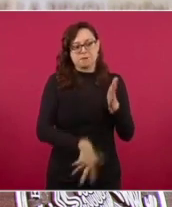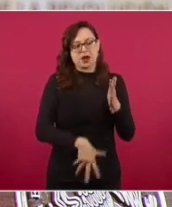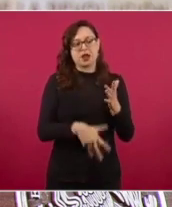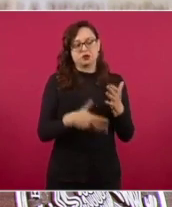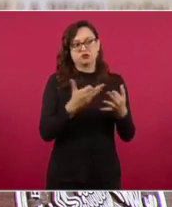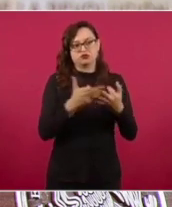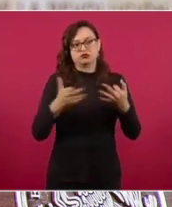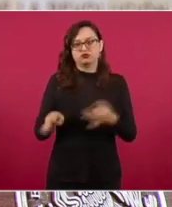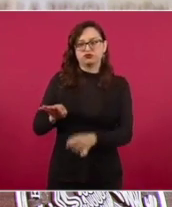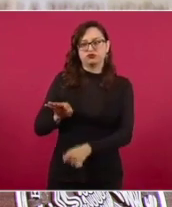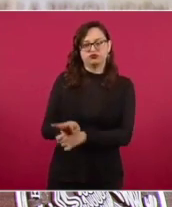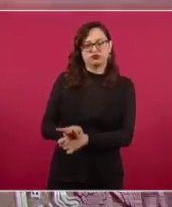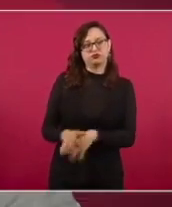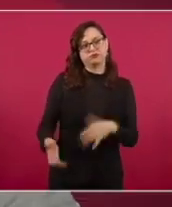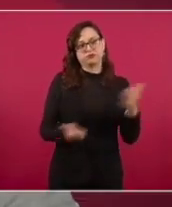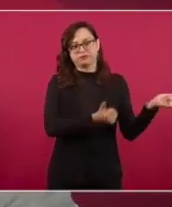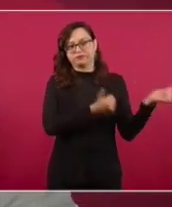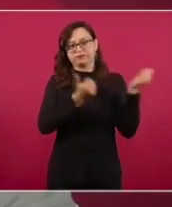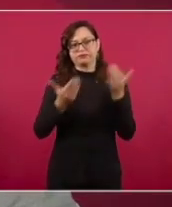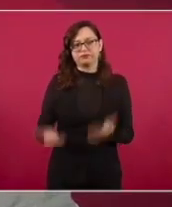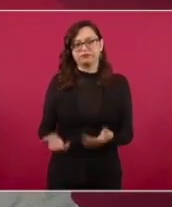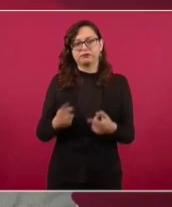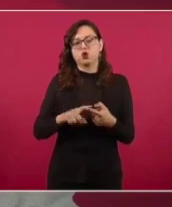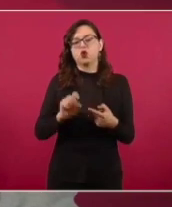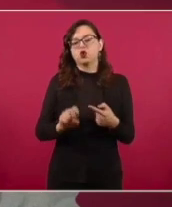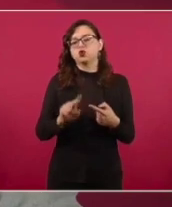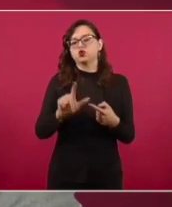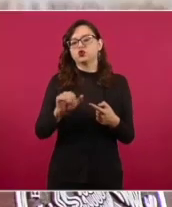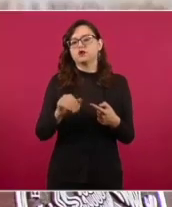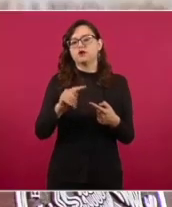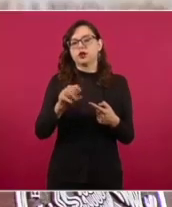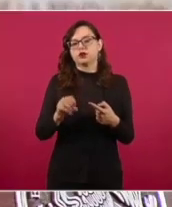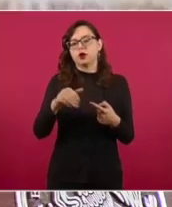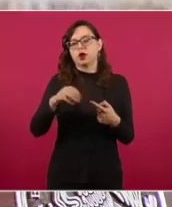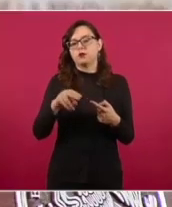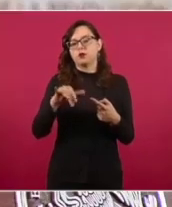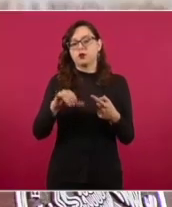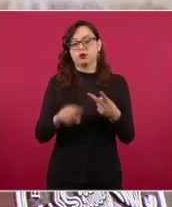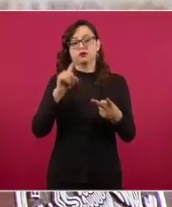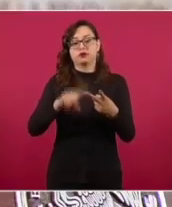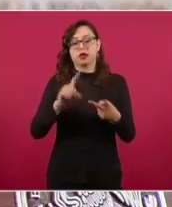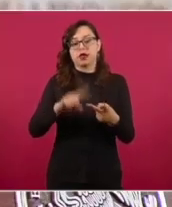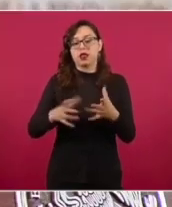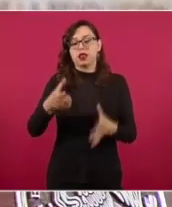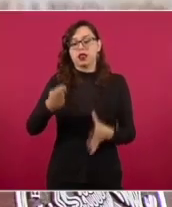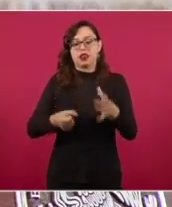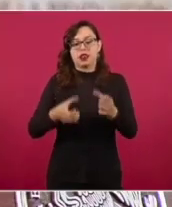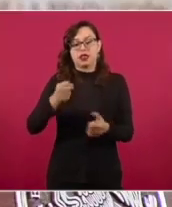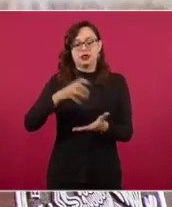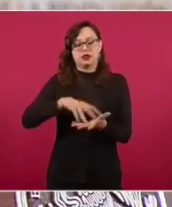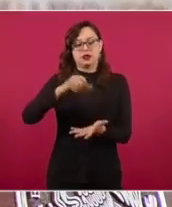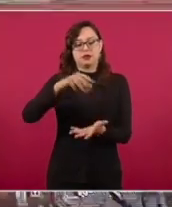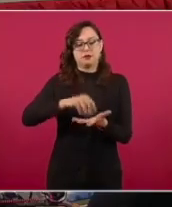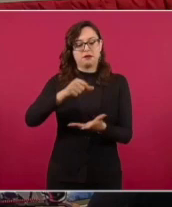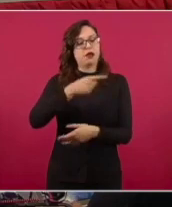fertilizante, fundamentalmente sulfato de amonio y también para la leche en polvo, cuya explicación estará a